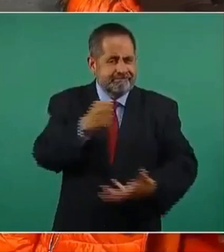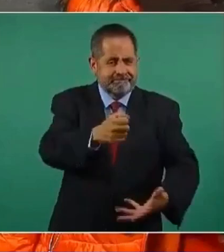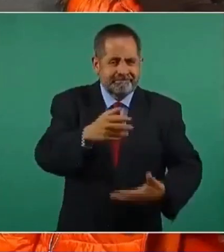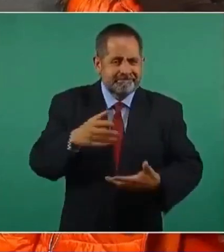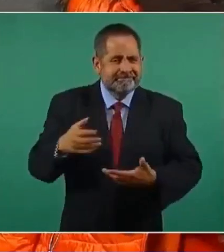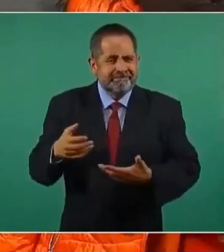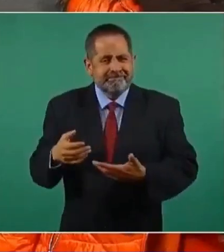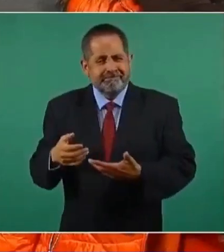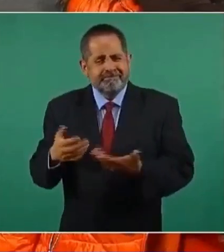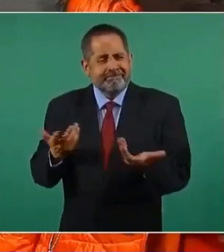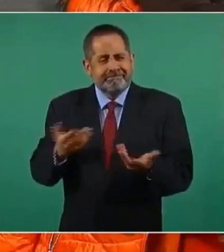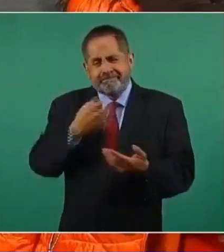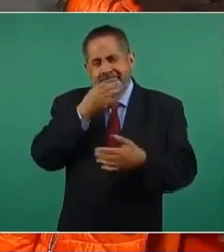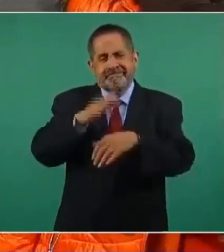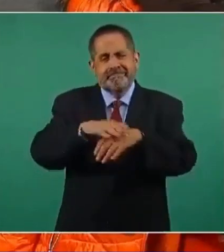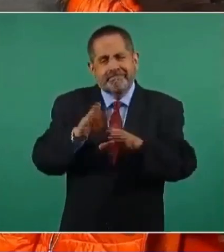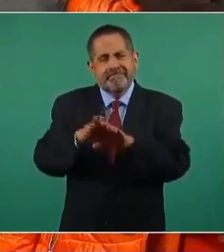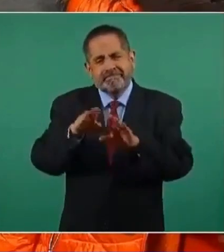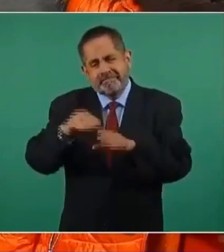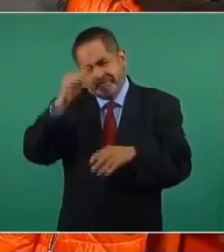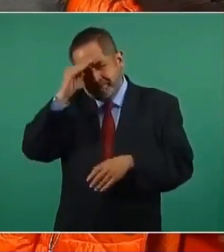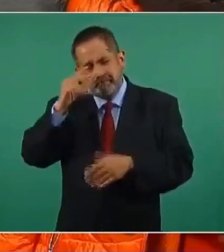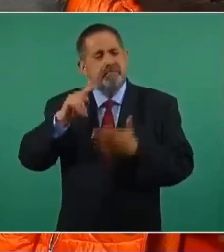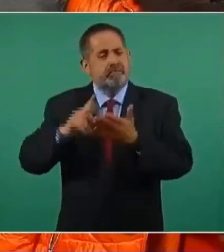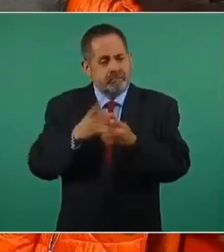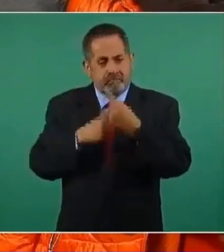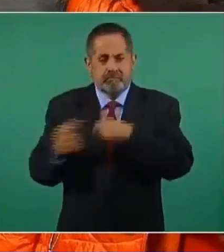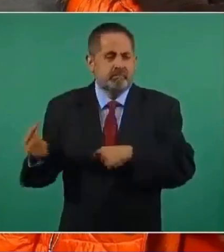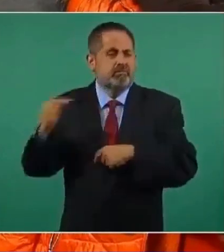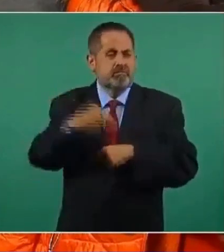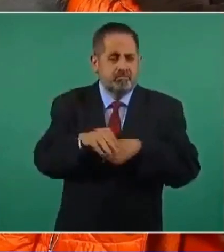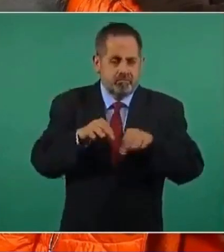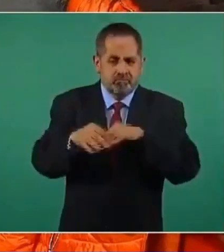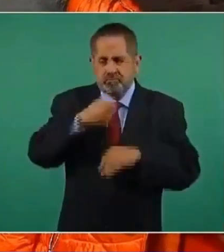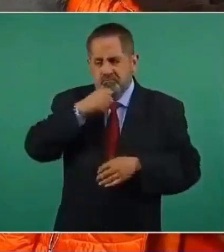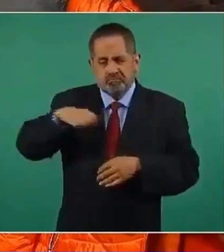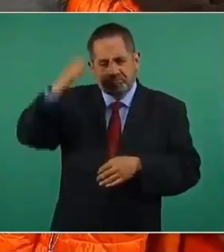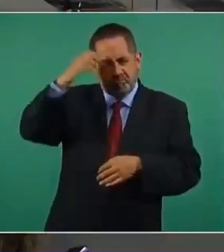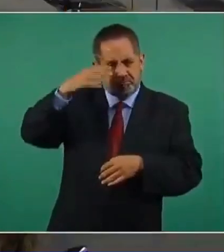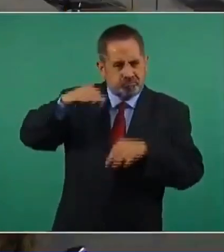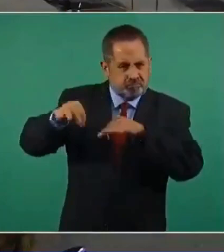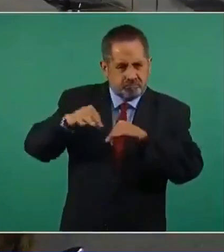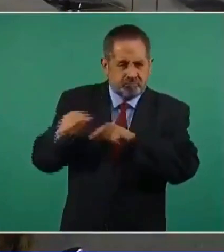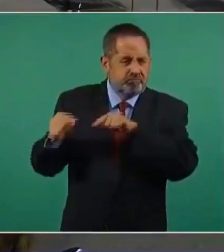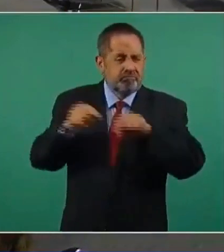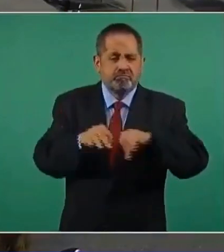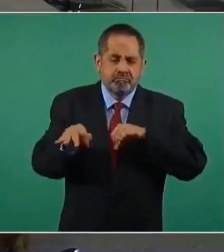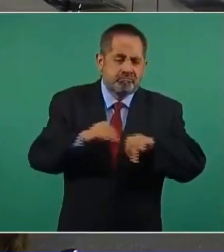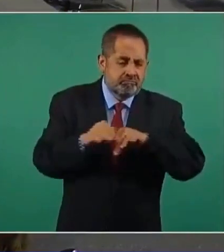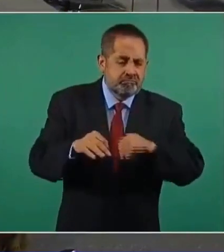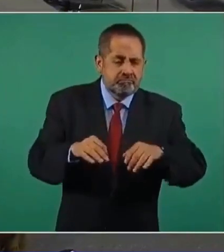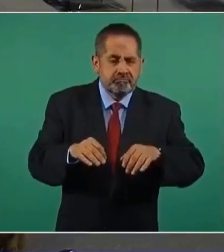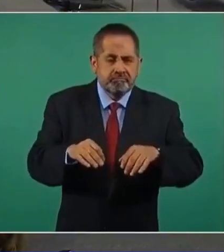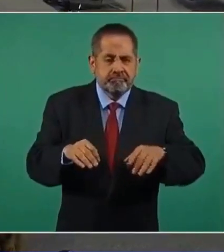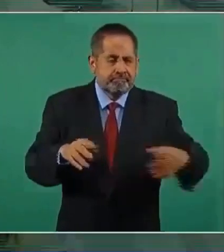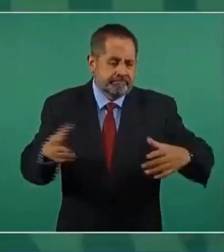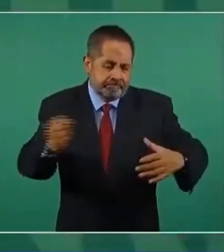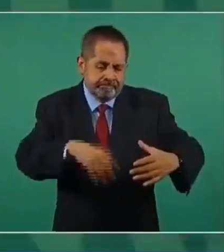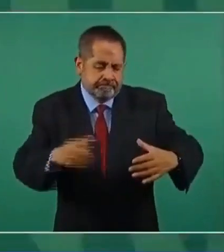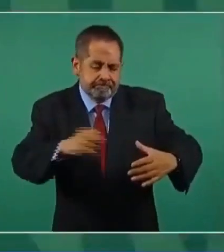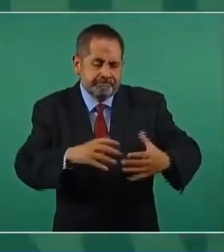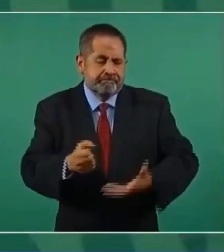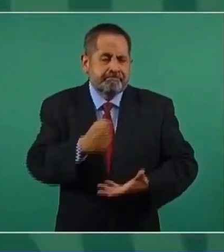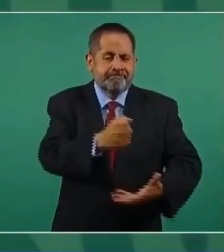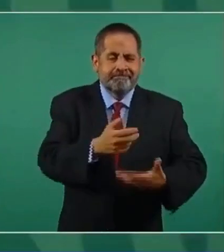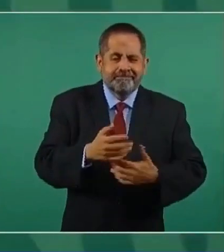mensaje, cómo vería esta situación de que regresen los adultos mayores a las tiendas a empacar la mercancía? Vamos a